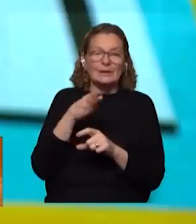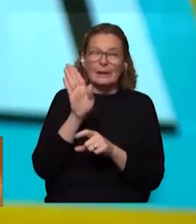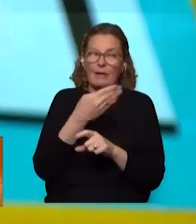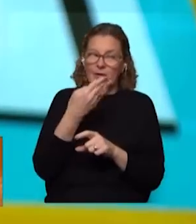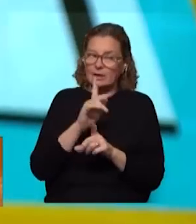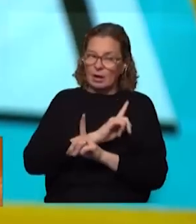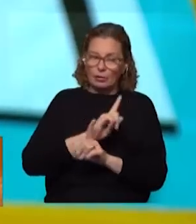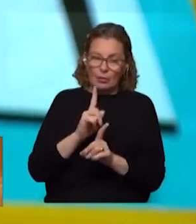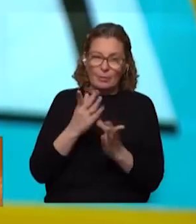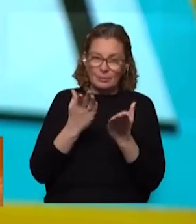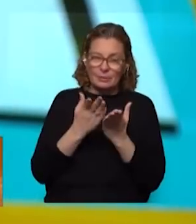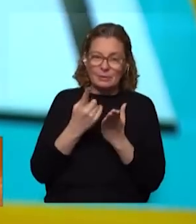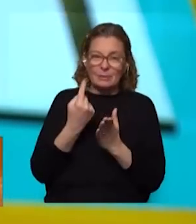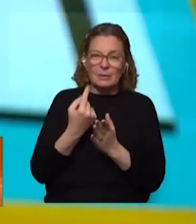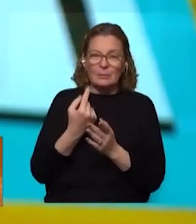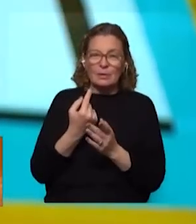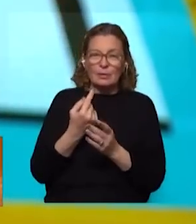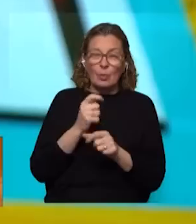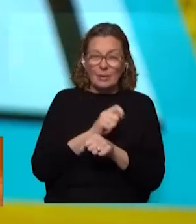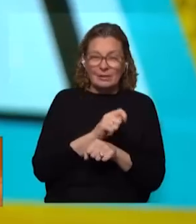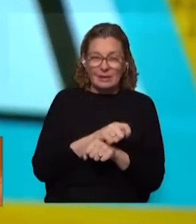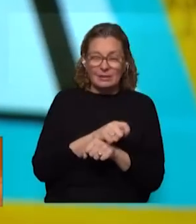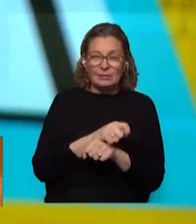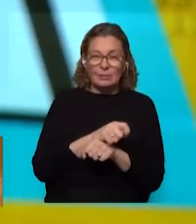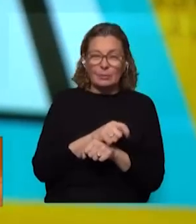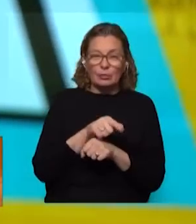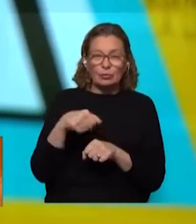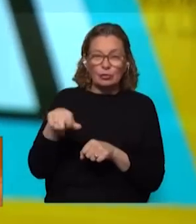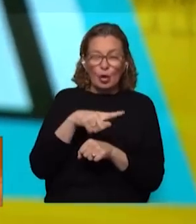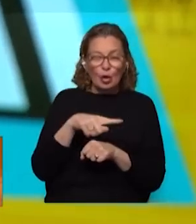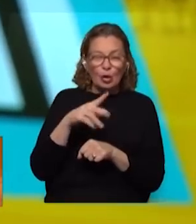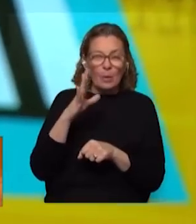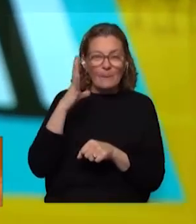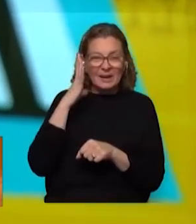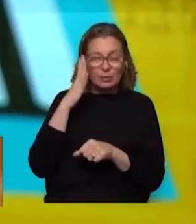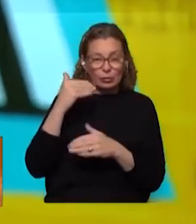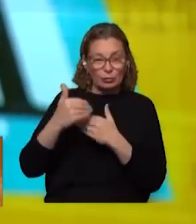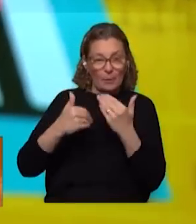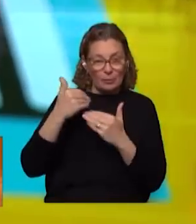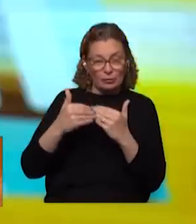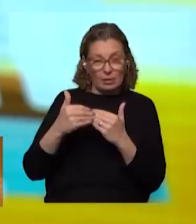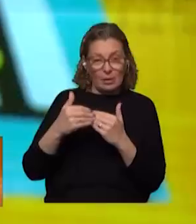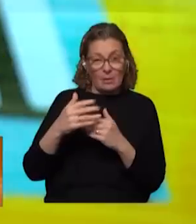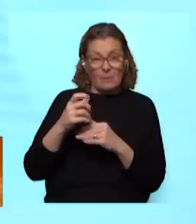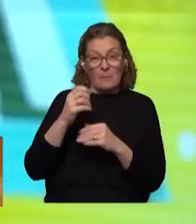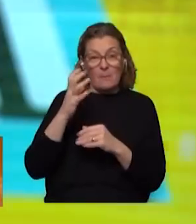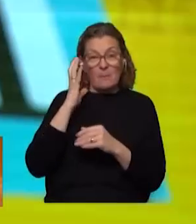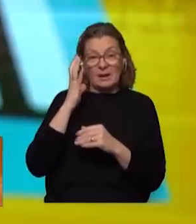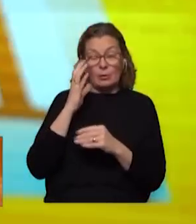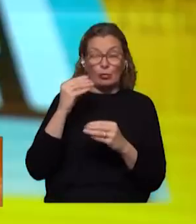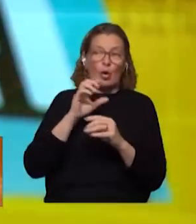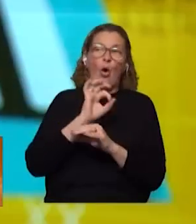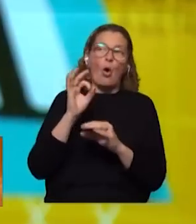qué y si me permitís sobre la judicialización para nosotros lo peligroso de este proceso peligroso o llamativo o